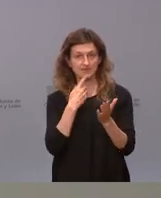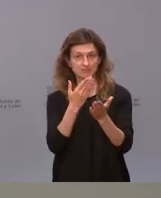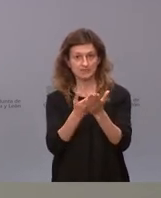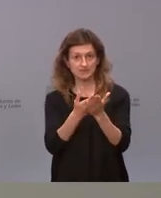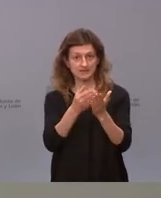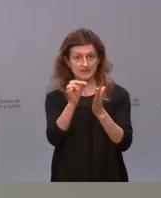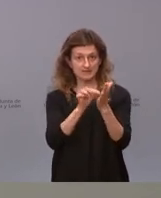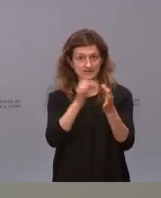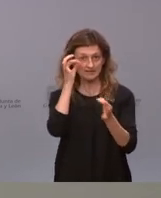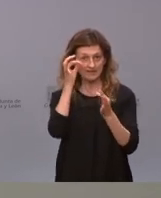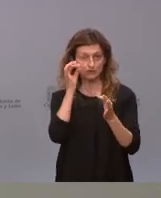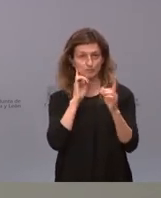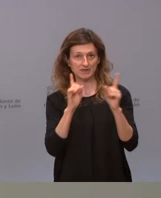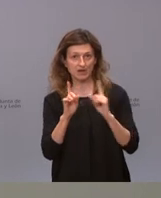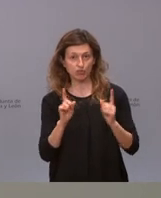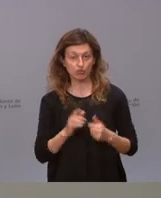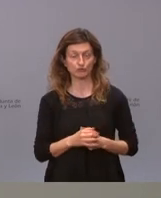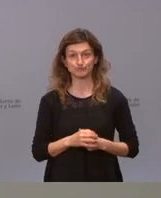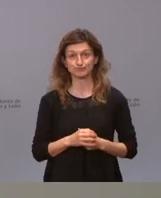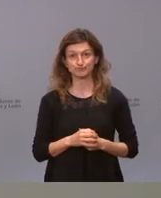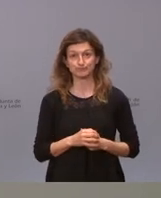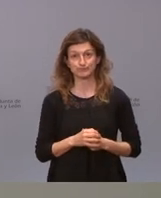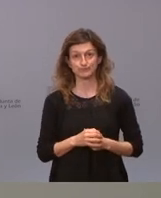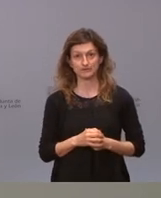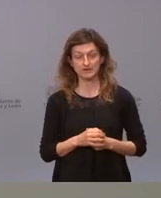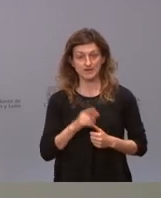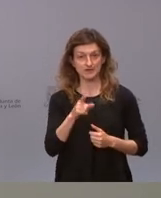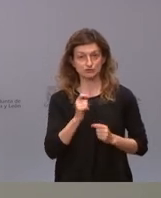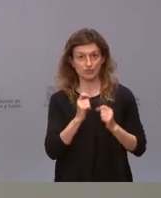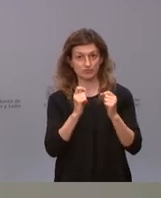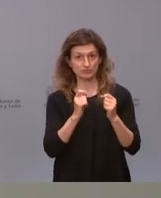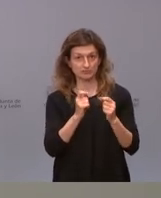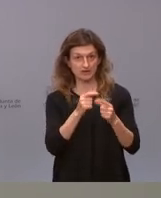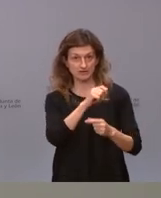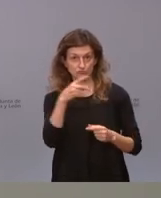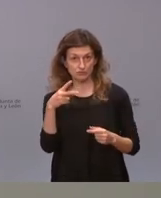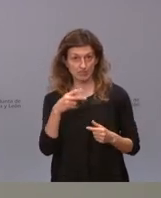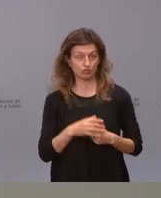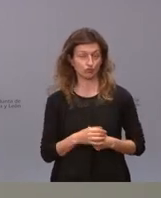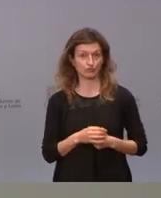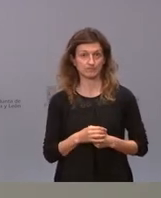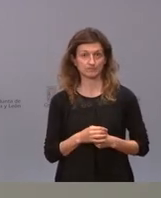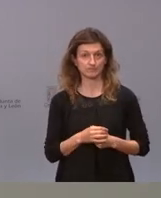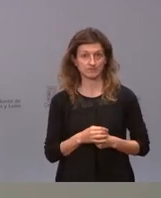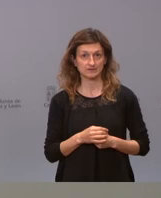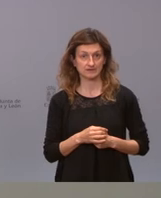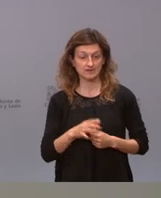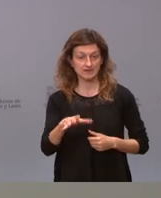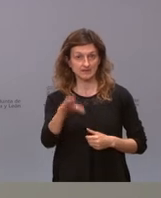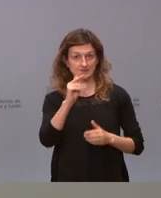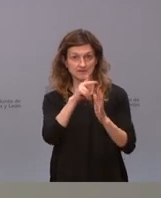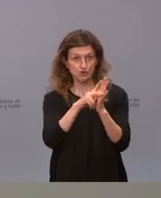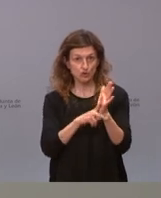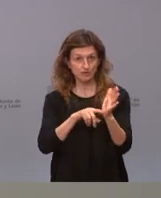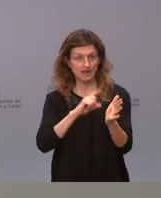técnicos bajo el principio de precaución y por tanto eso es lo que da resultado a la pregunta que me hace se entiende que las normas las